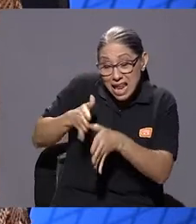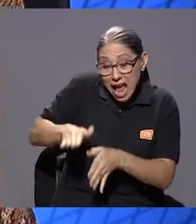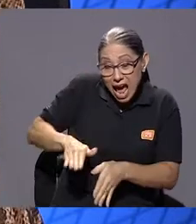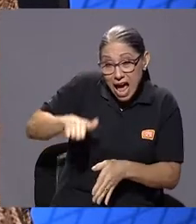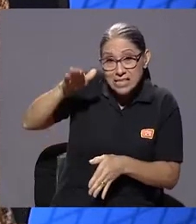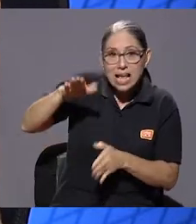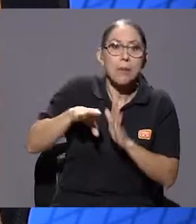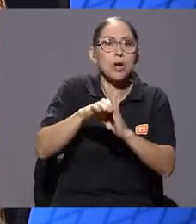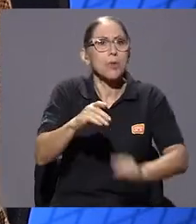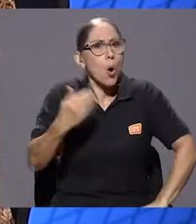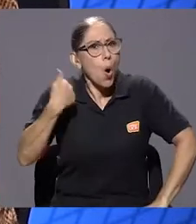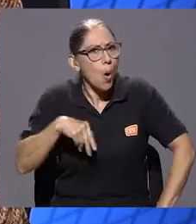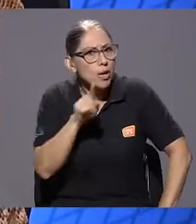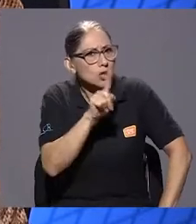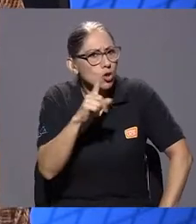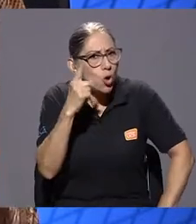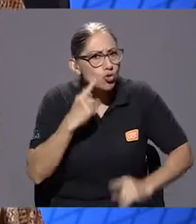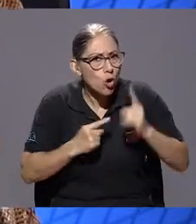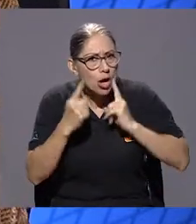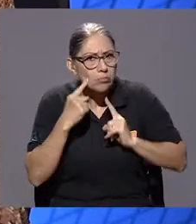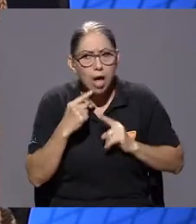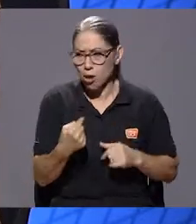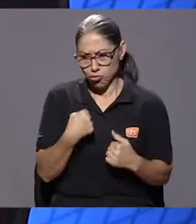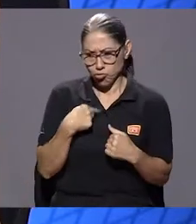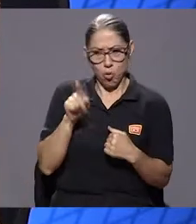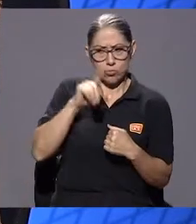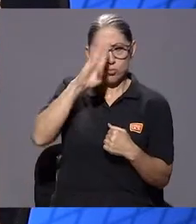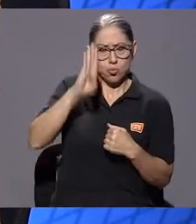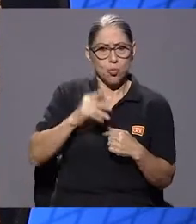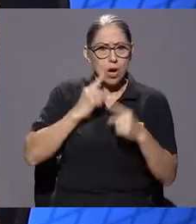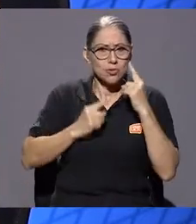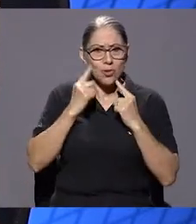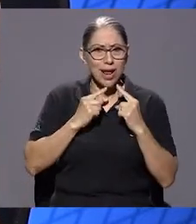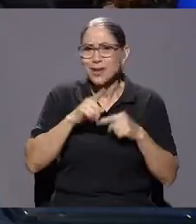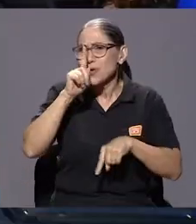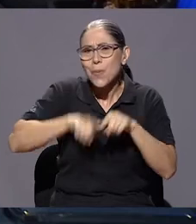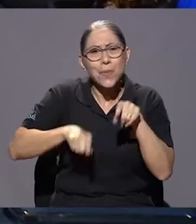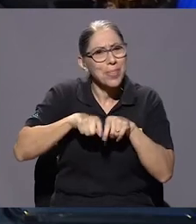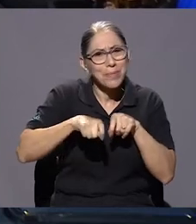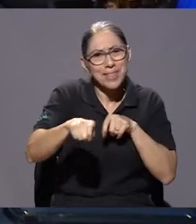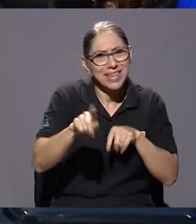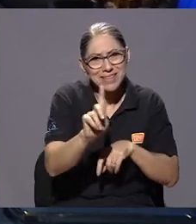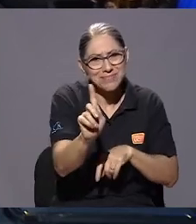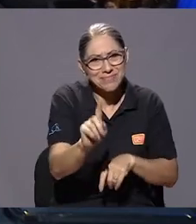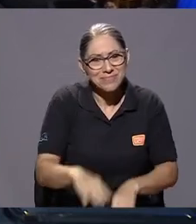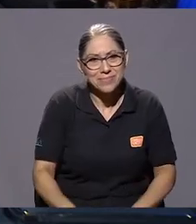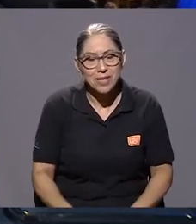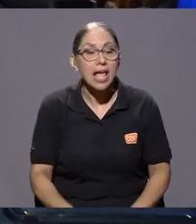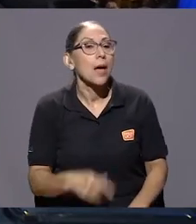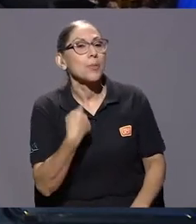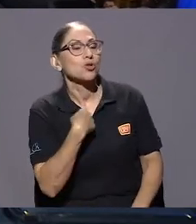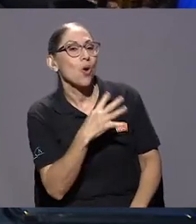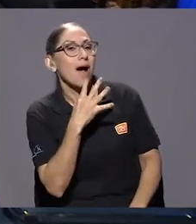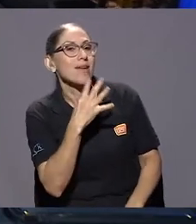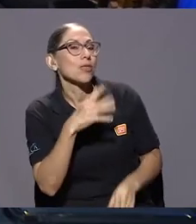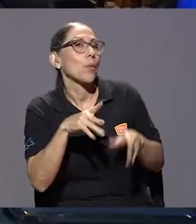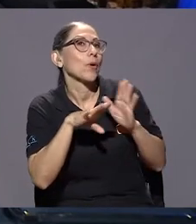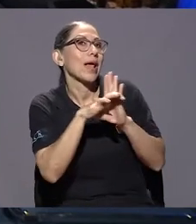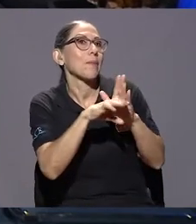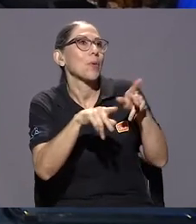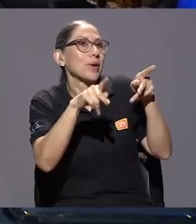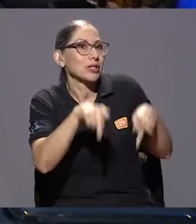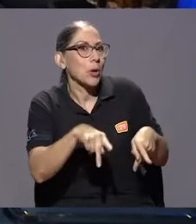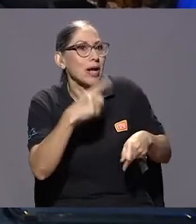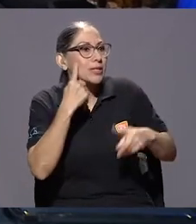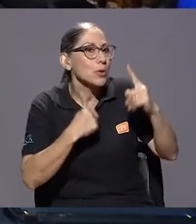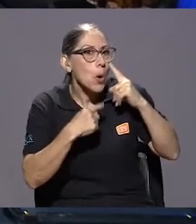llorar de nada sirve, entonces yo no usaría como parámetro el llorar o no. Me refiero a las personas en las cuales llorar está bien, es decir, que